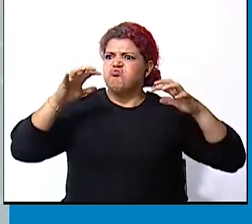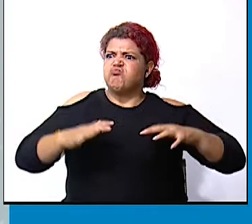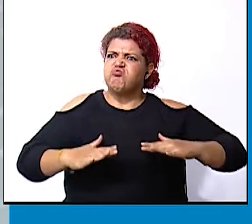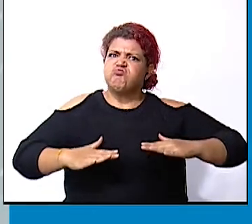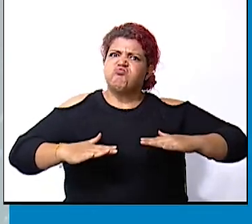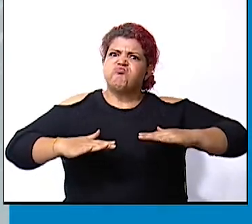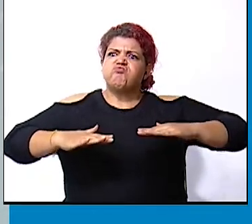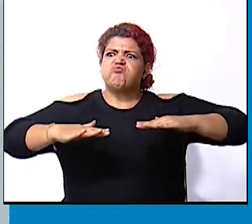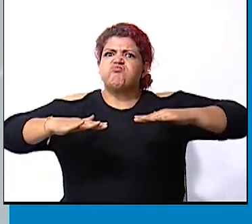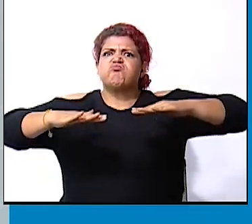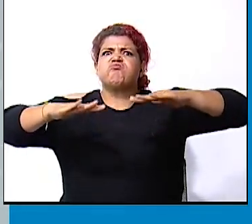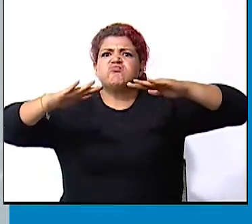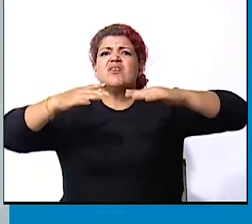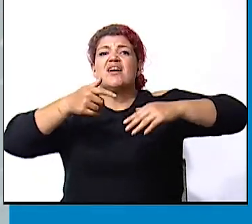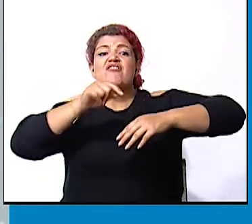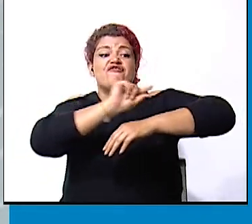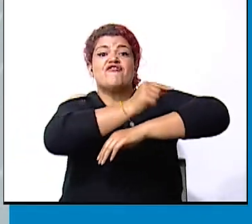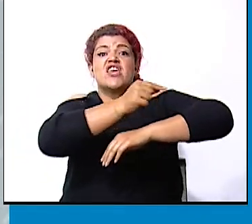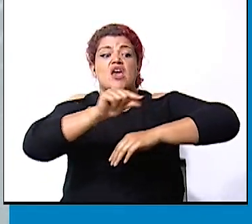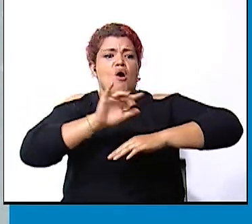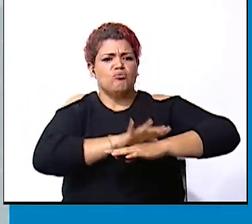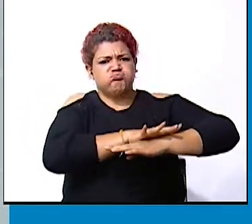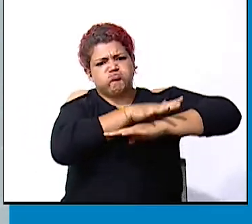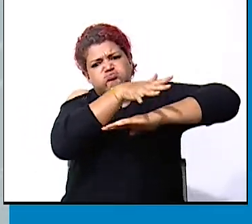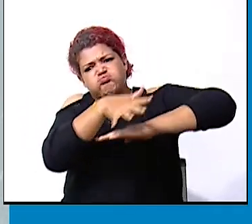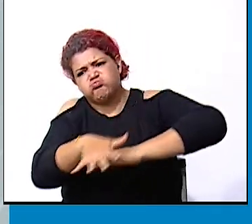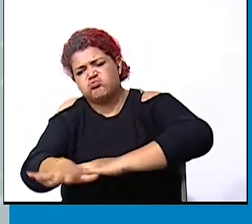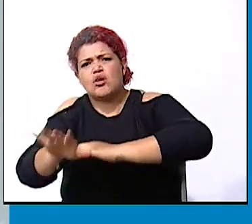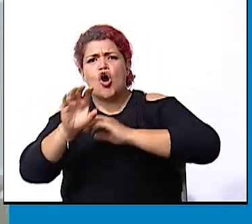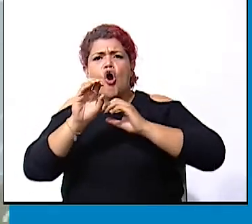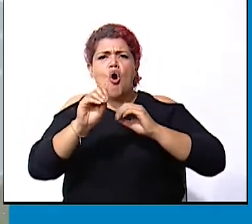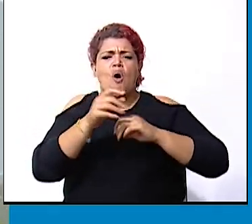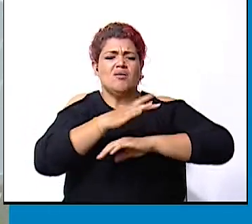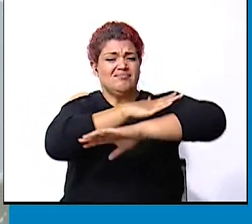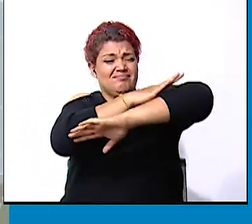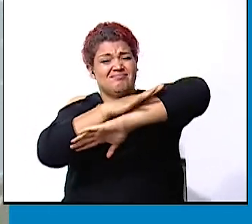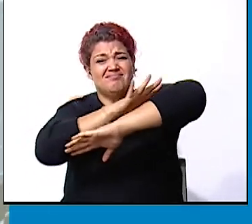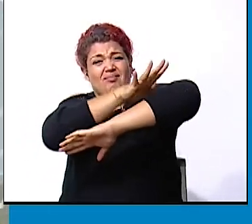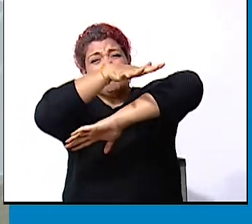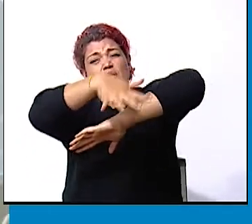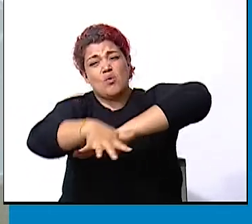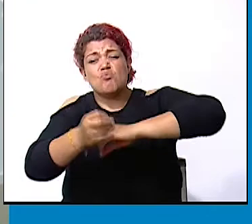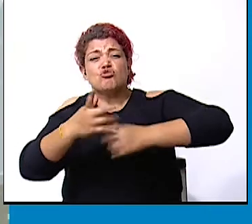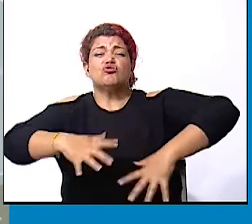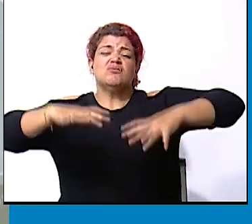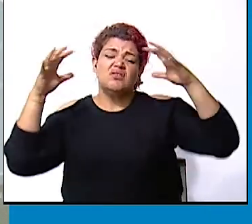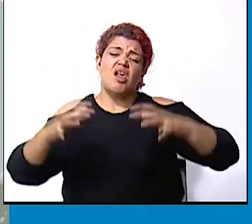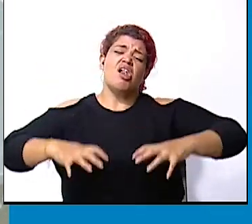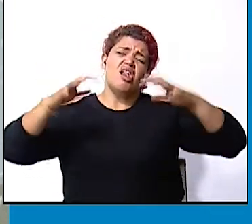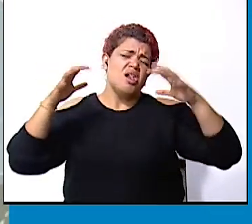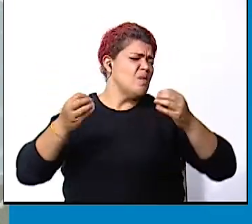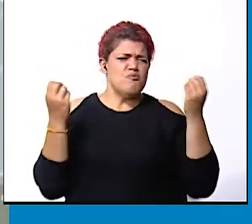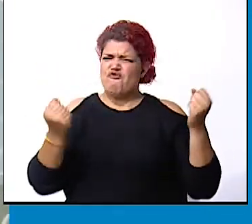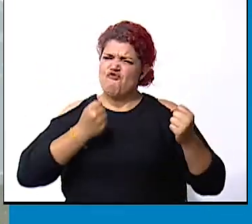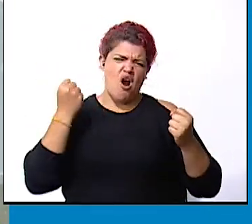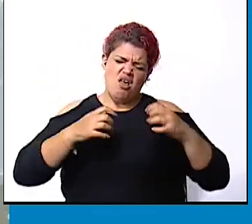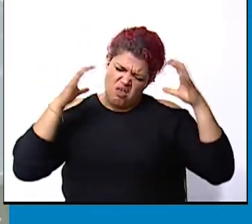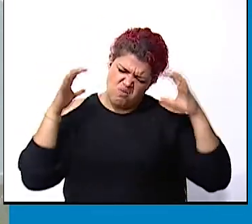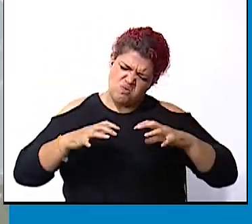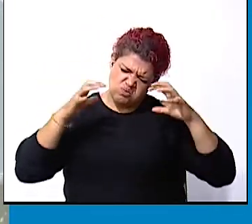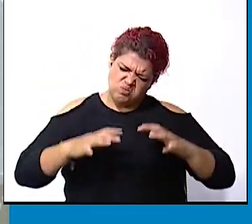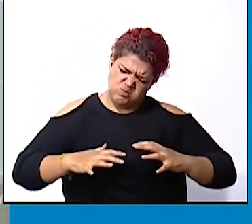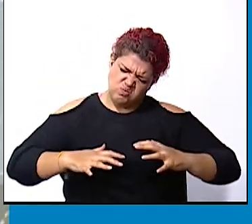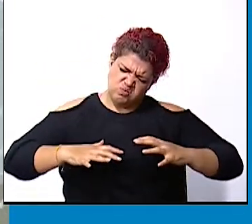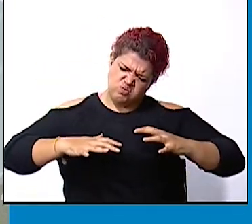como consecuencia de desbordamiento de ríos o inundaciones costeras que son provocadas por lluvias de alta intensidad o